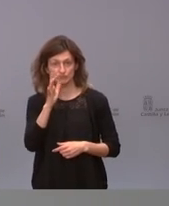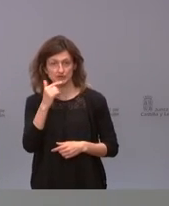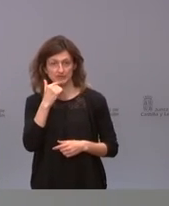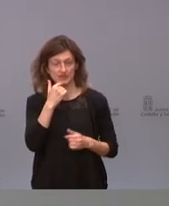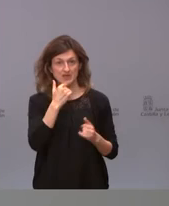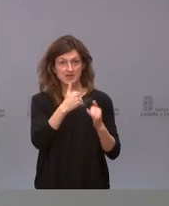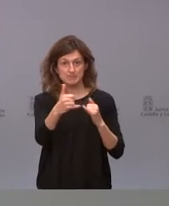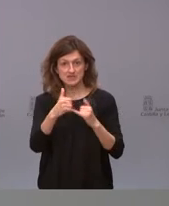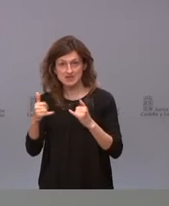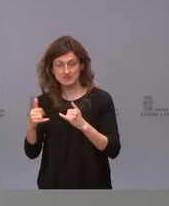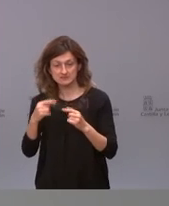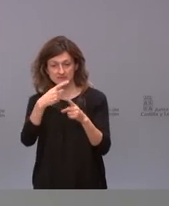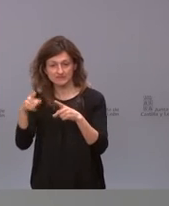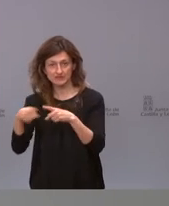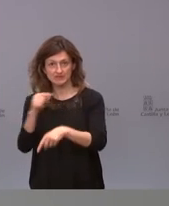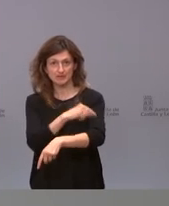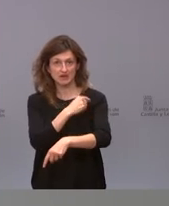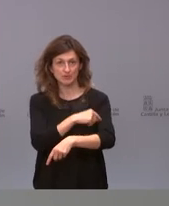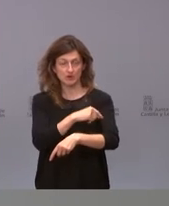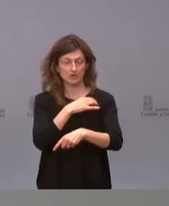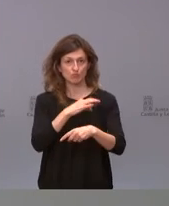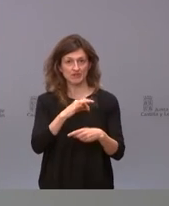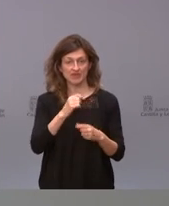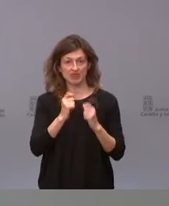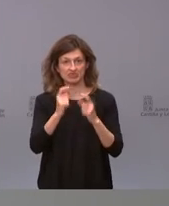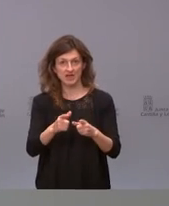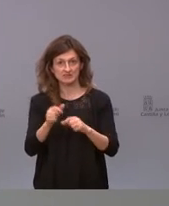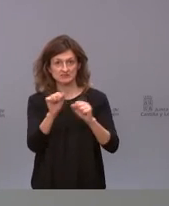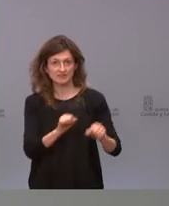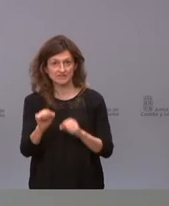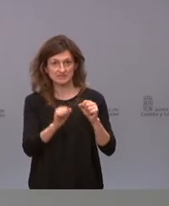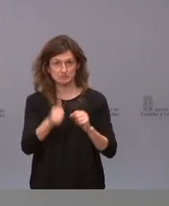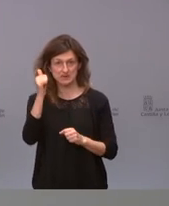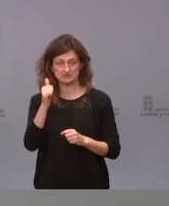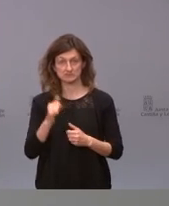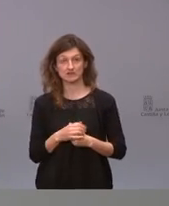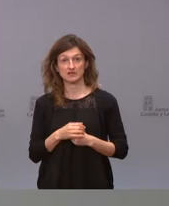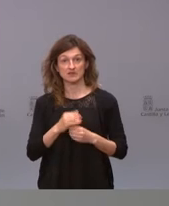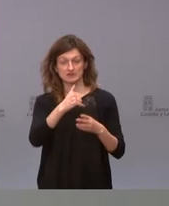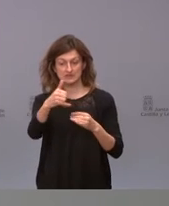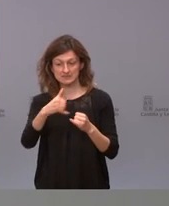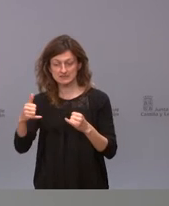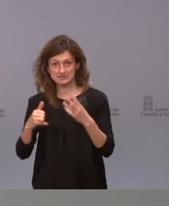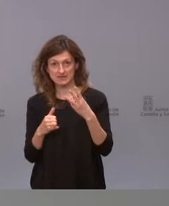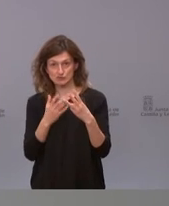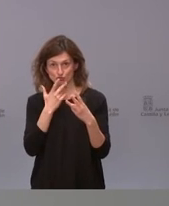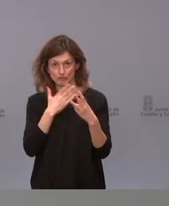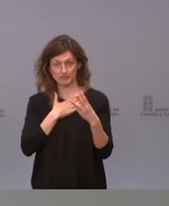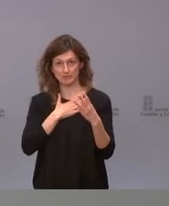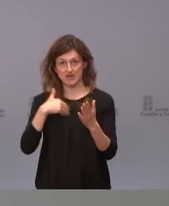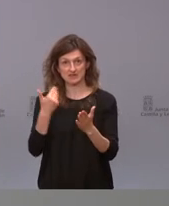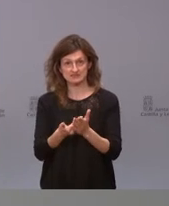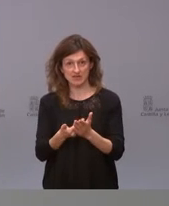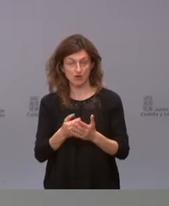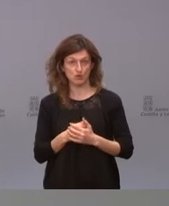vías a la hora de vacunar puede conferir mayor inmunidad entonces estas son las tres líneas conocidas por mí hasta ahora que